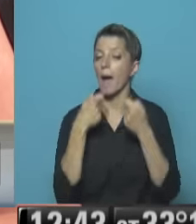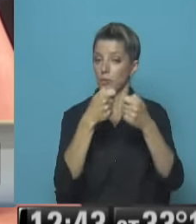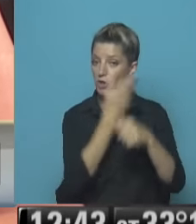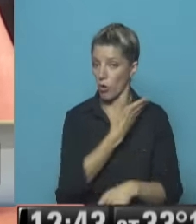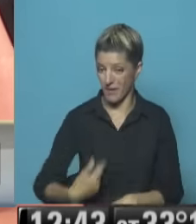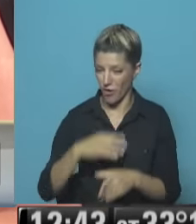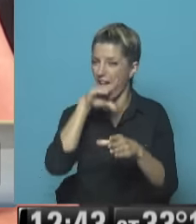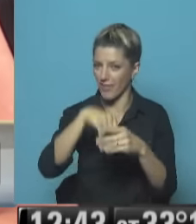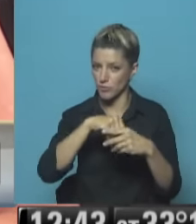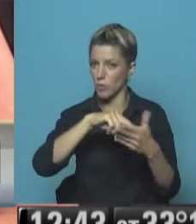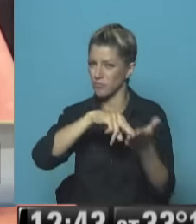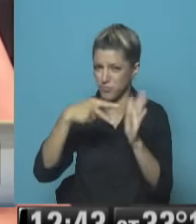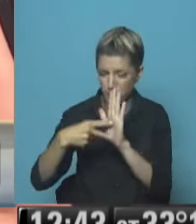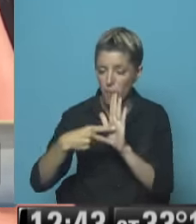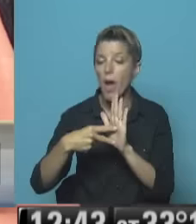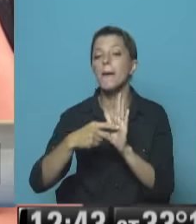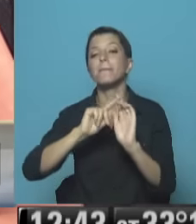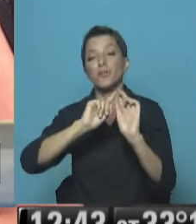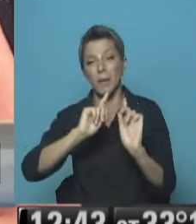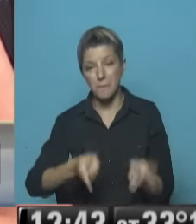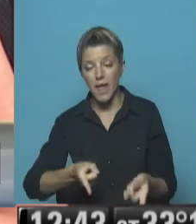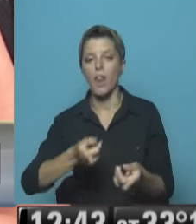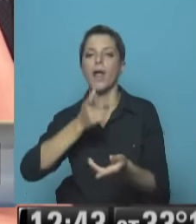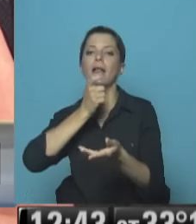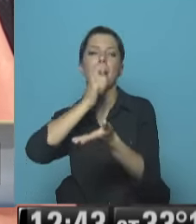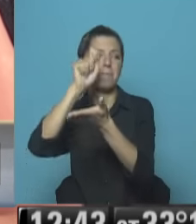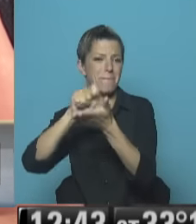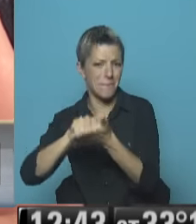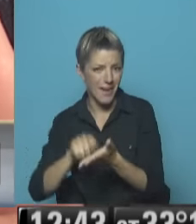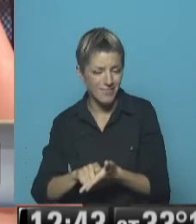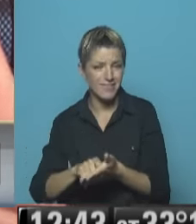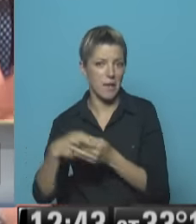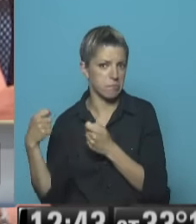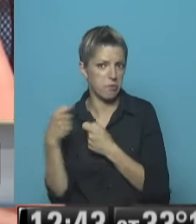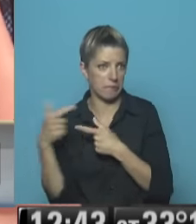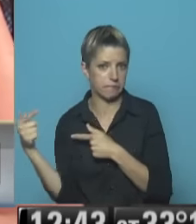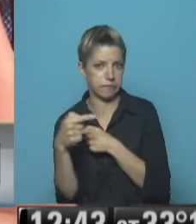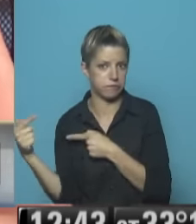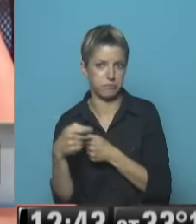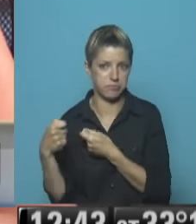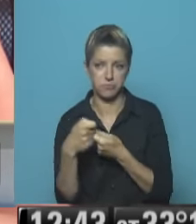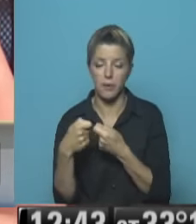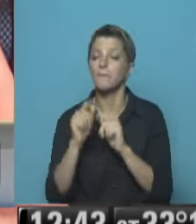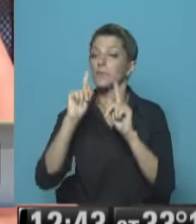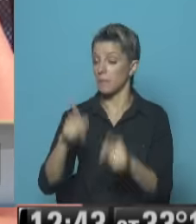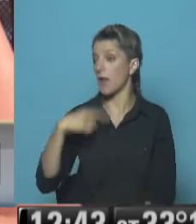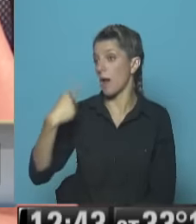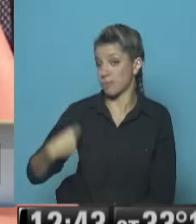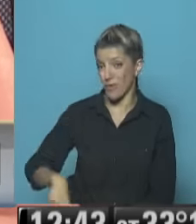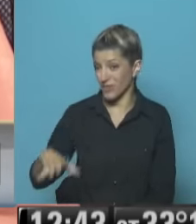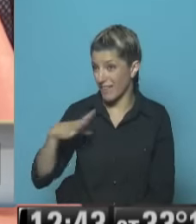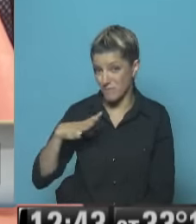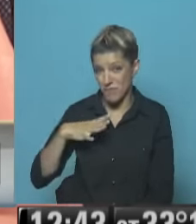Fue un combate permanente De la prensa Hubo Bueno Desabastecimiento Es parte del